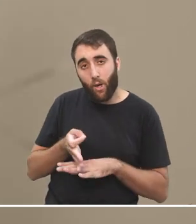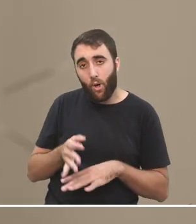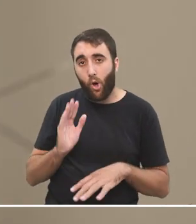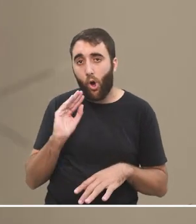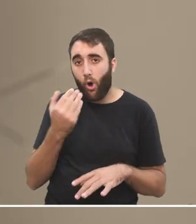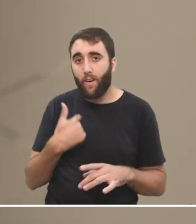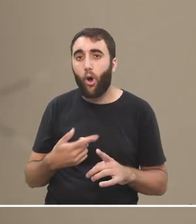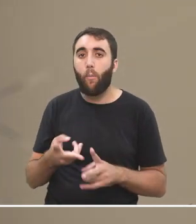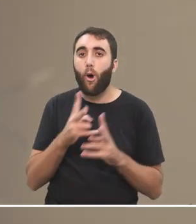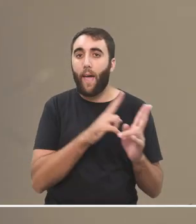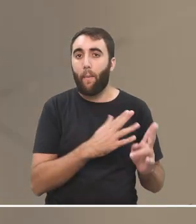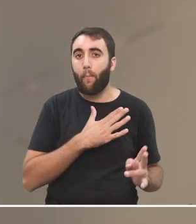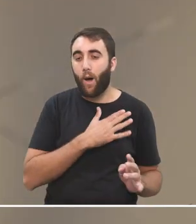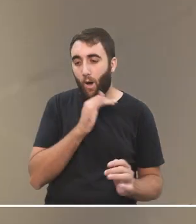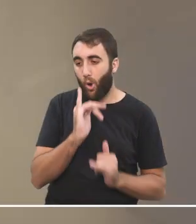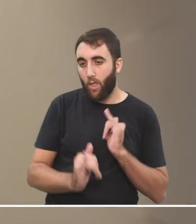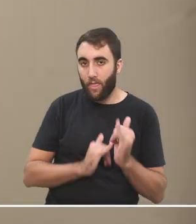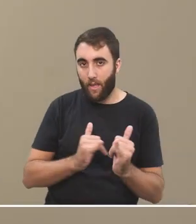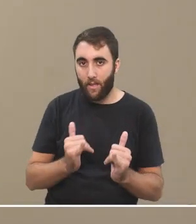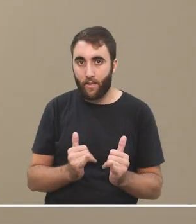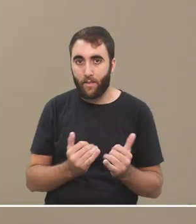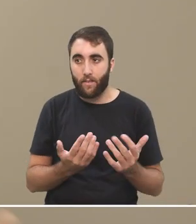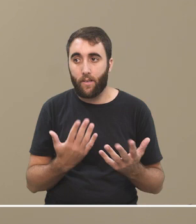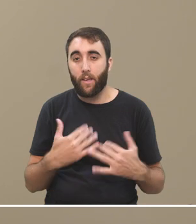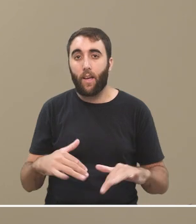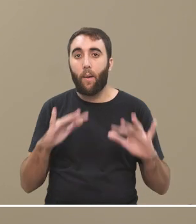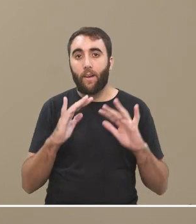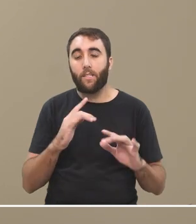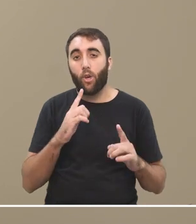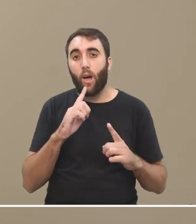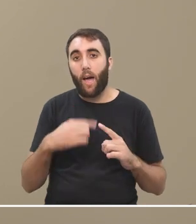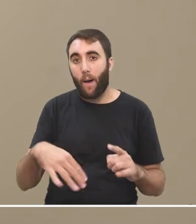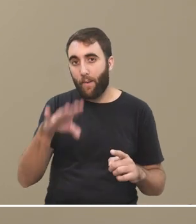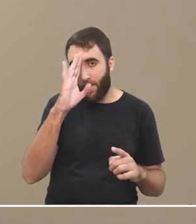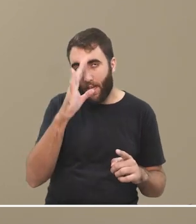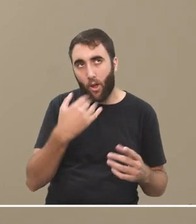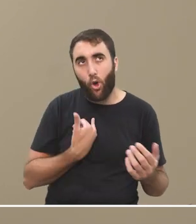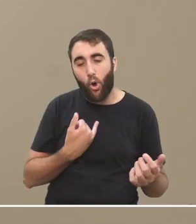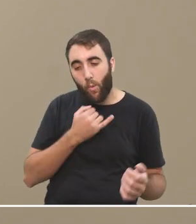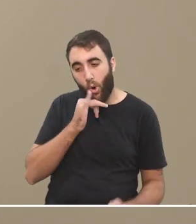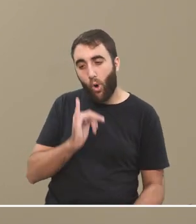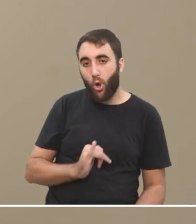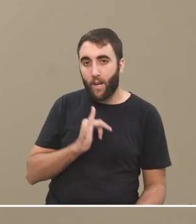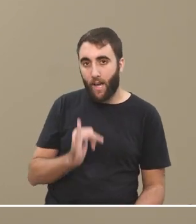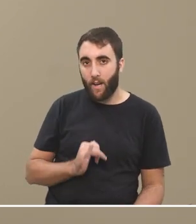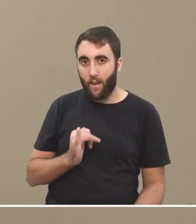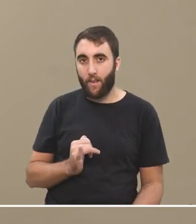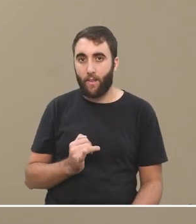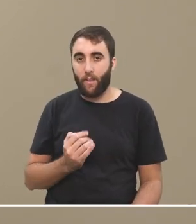niños, y que quizás tendríamos que aprender a relatarlas, y a contarlas como